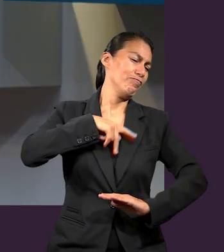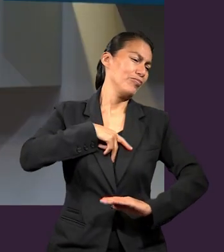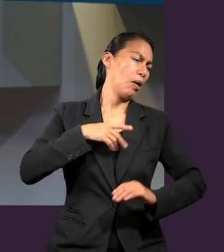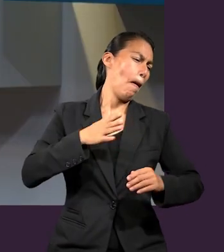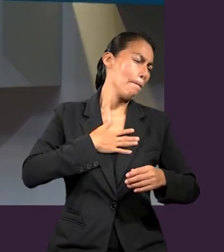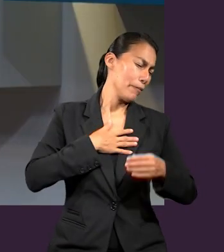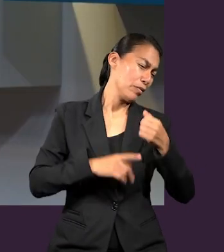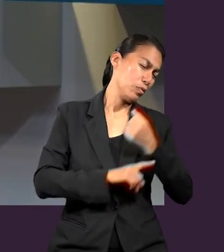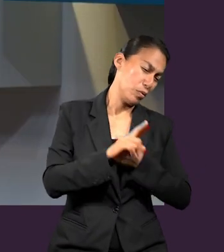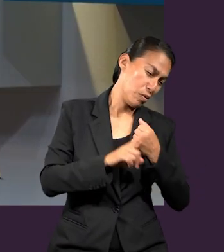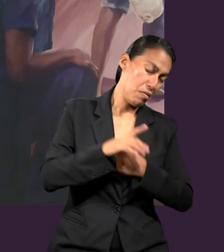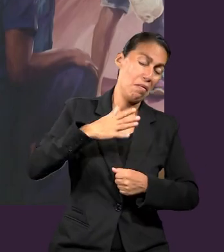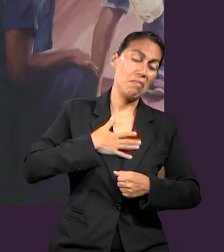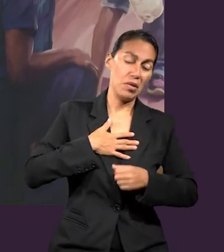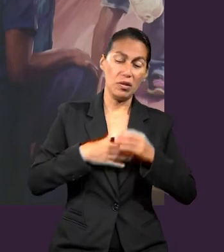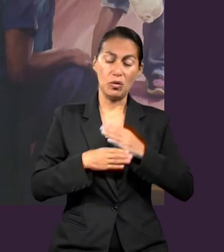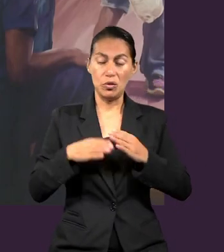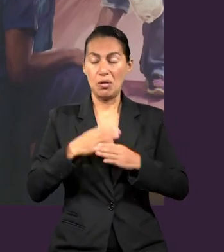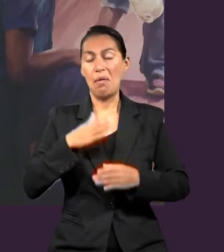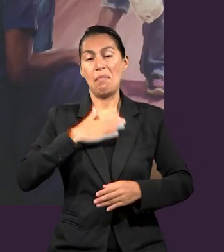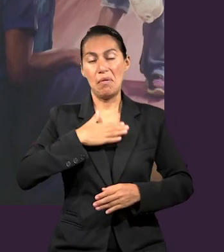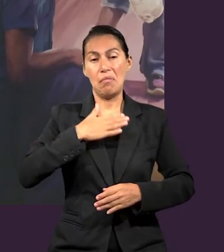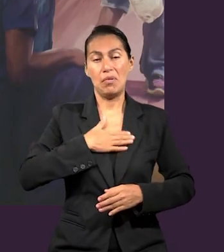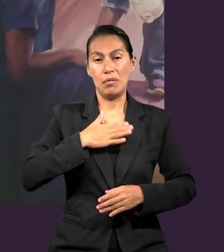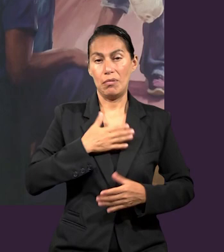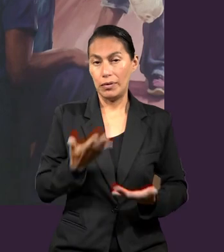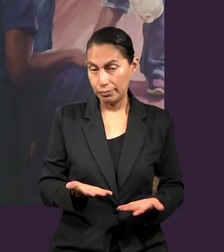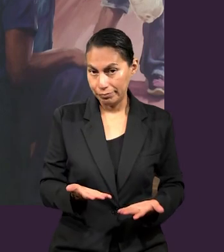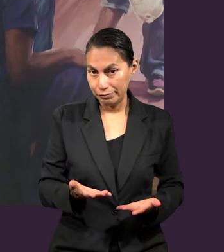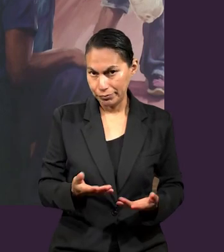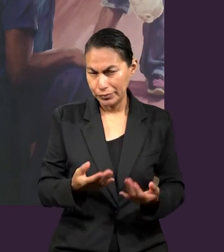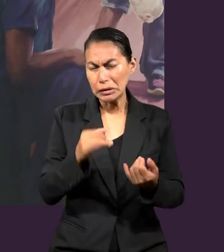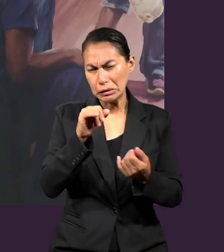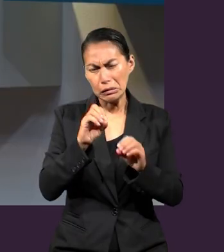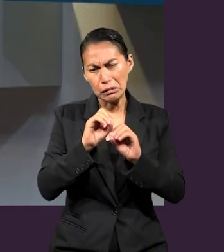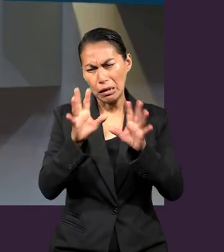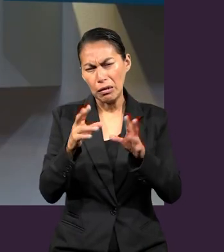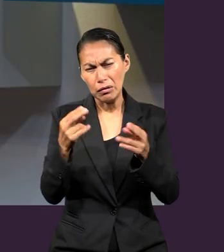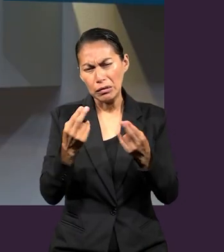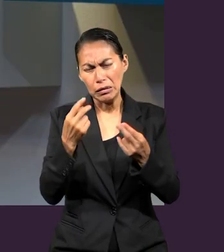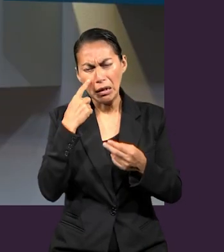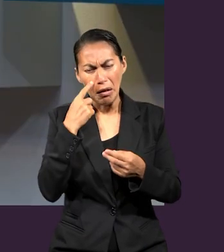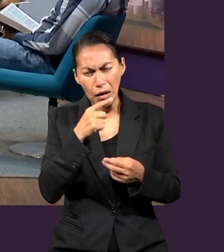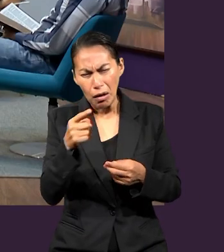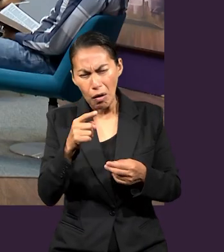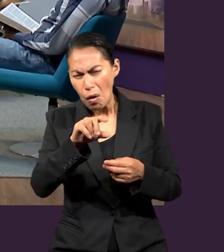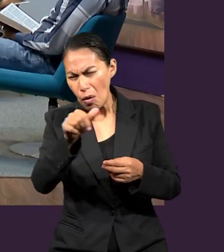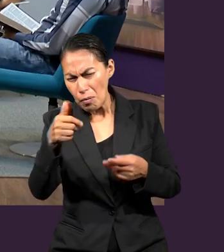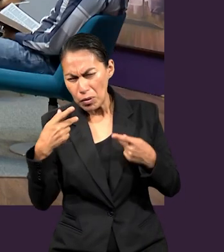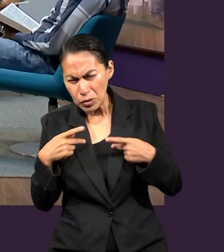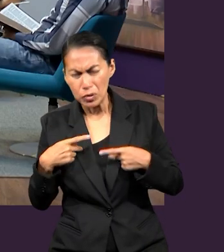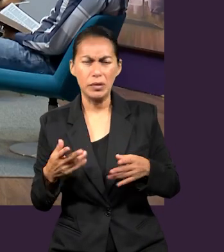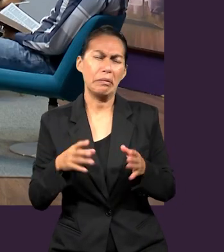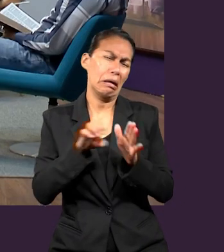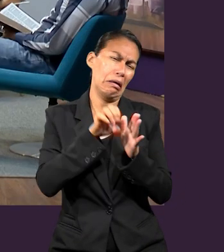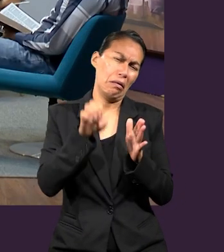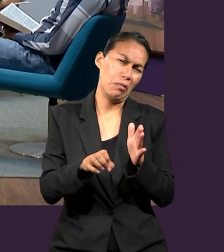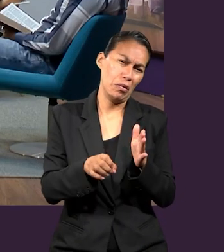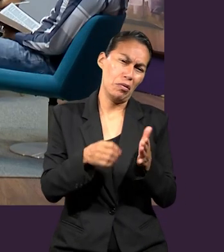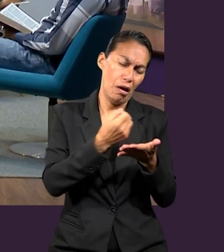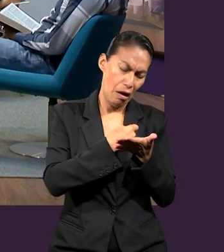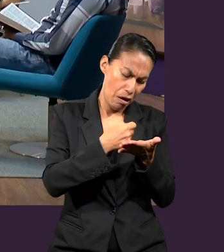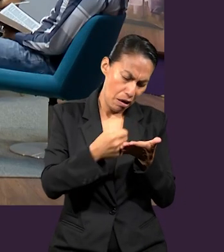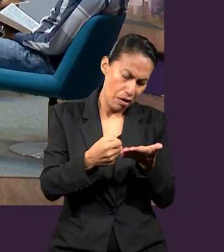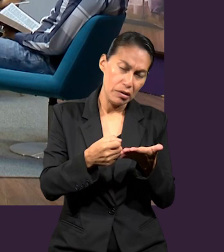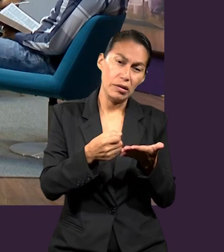estás hablando. Cuando escribimos una carta, cuando escribimos algo, un mensaje, o cuando